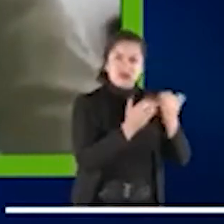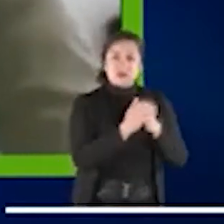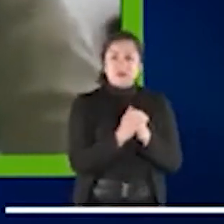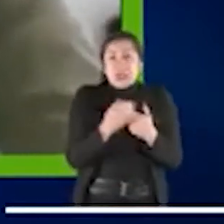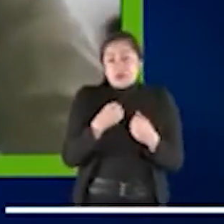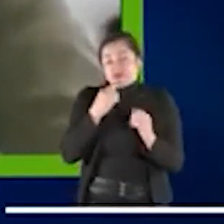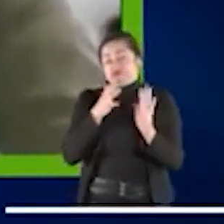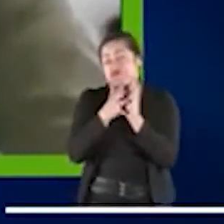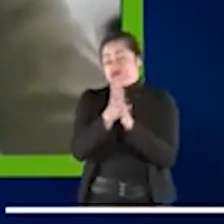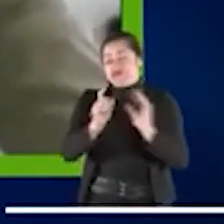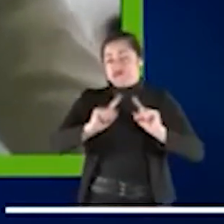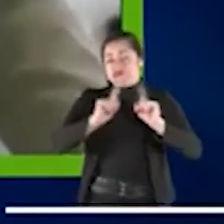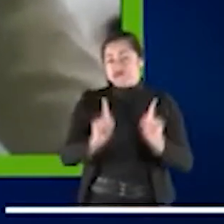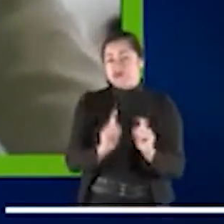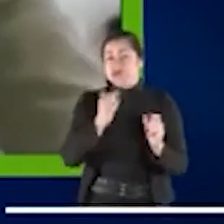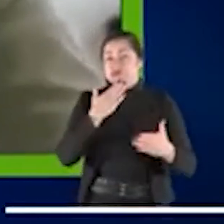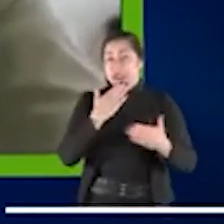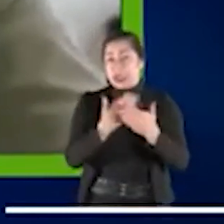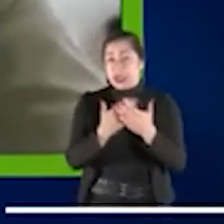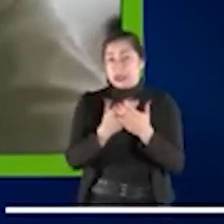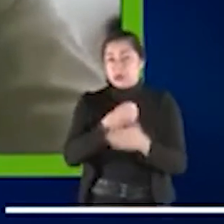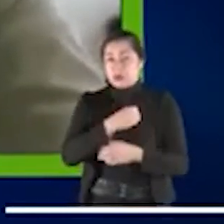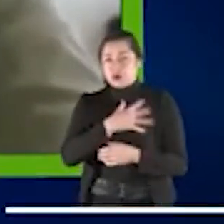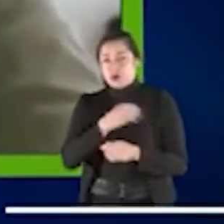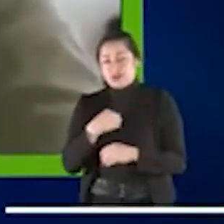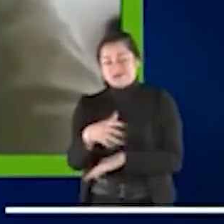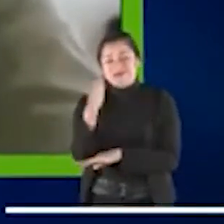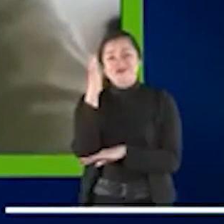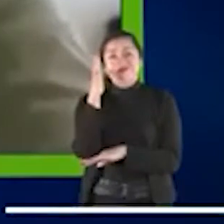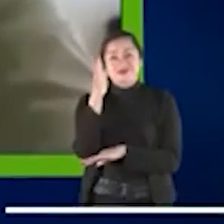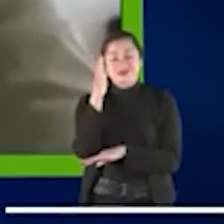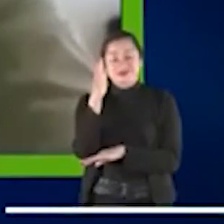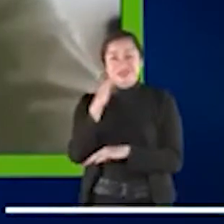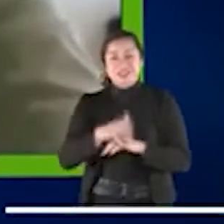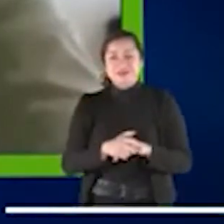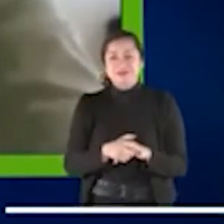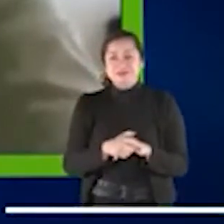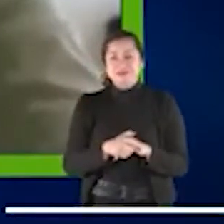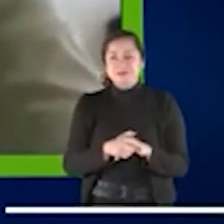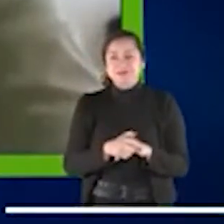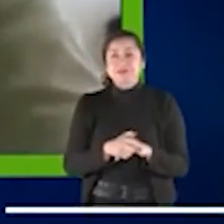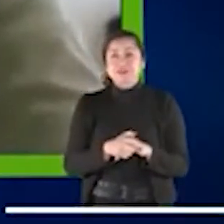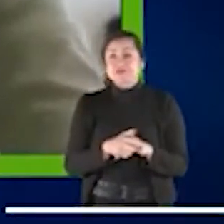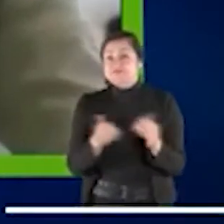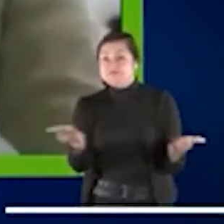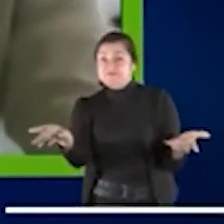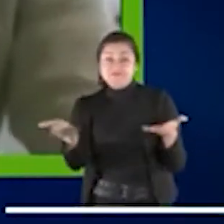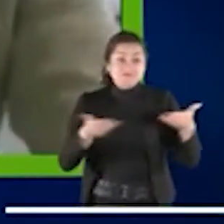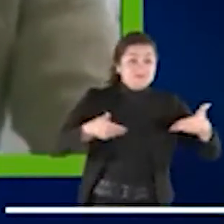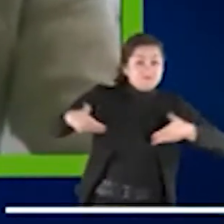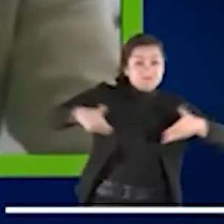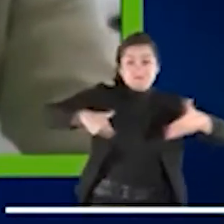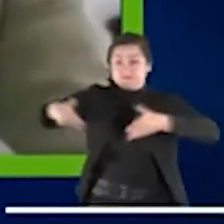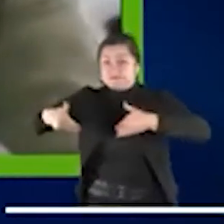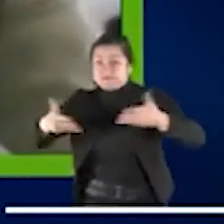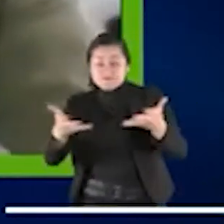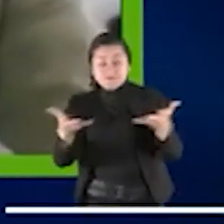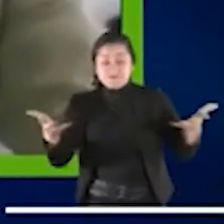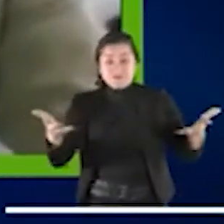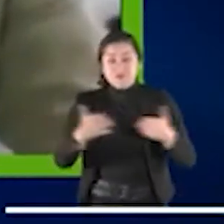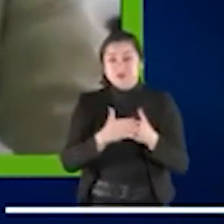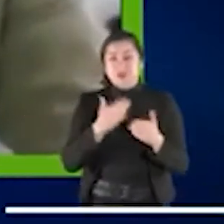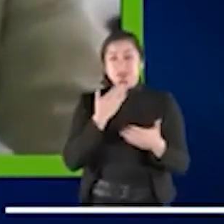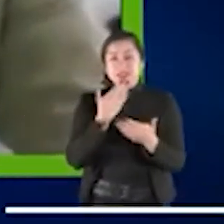parte, nada más. Muchísimas gracias, Adri, por la oportunidad y quedamos totalmente abiertos a cualquier tipo de cuestión. Gracias.